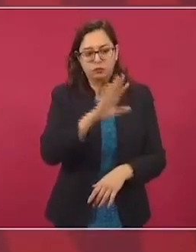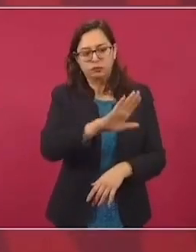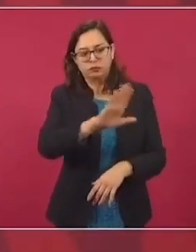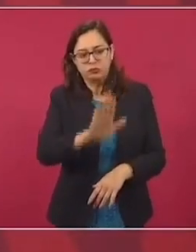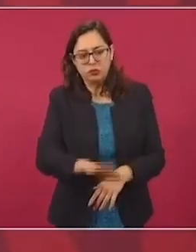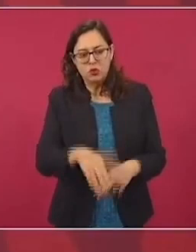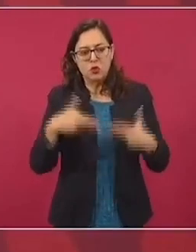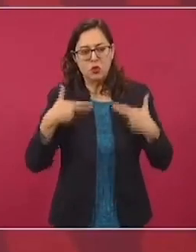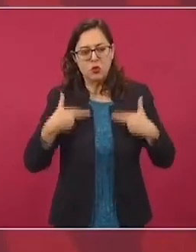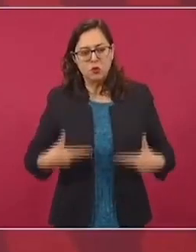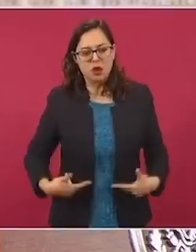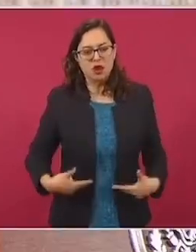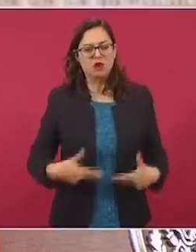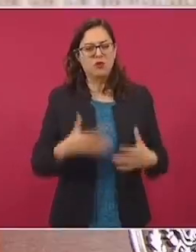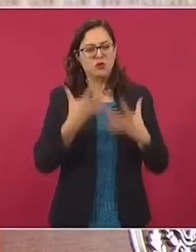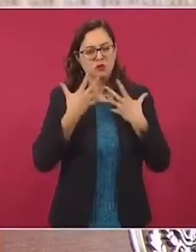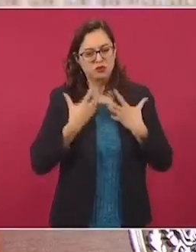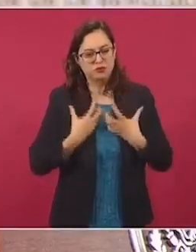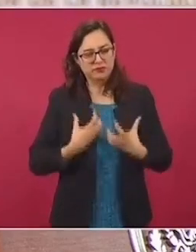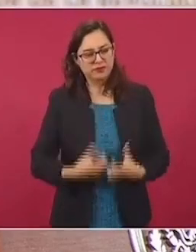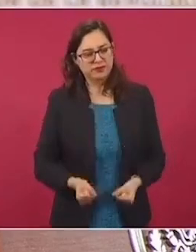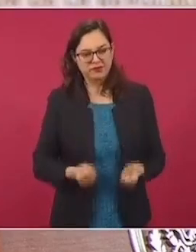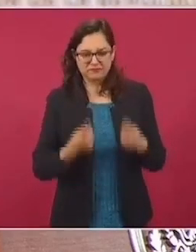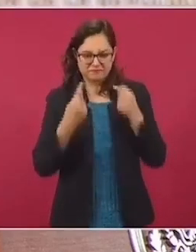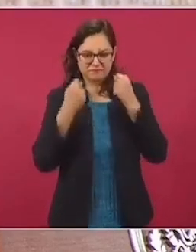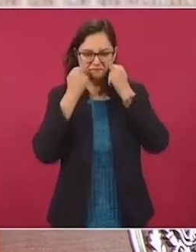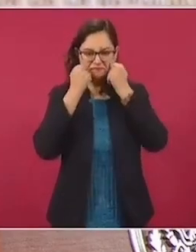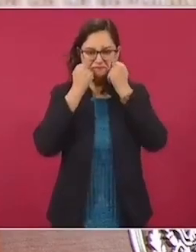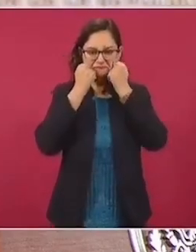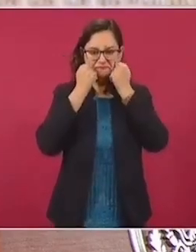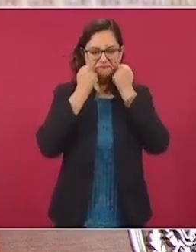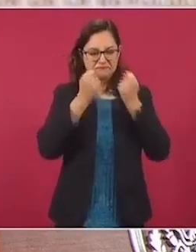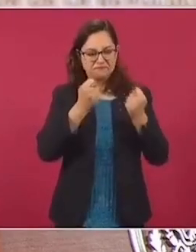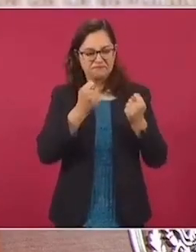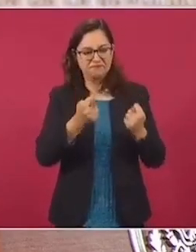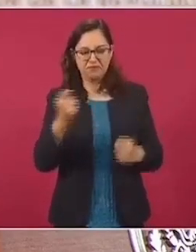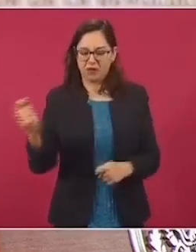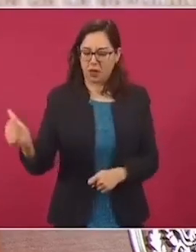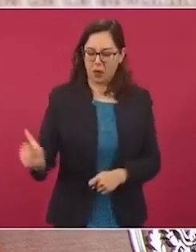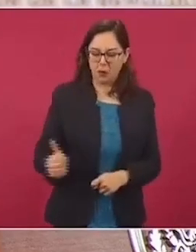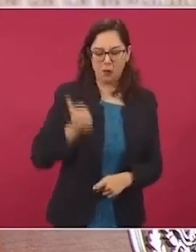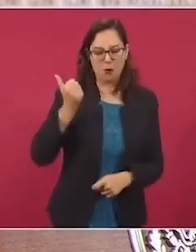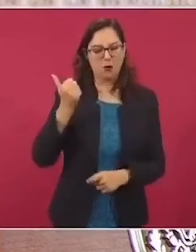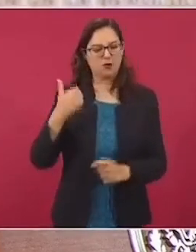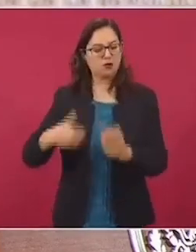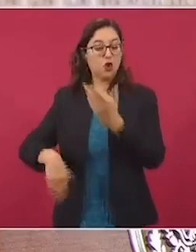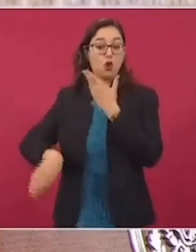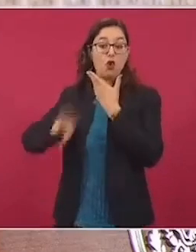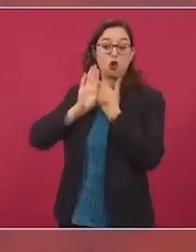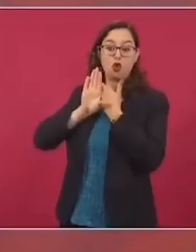siempre y cuando sea para afectarnos.